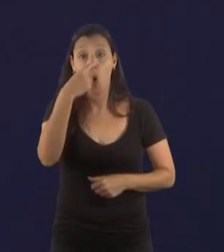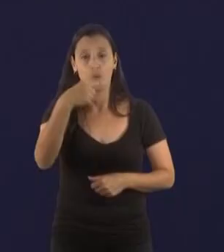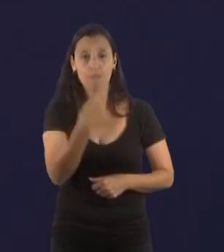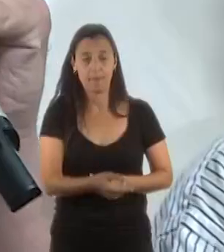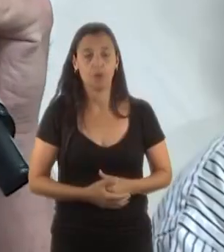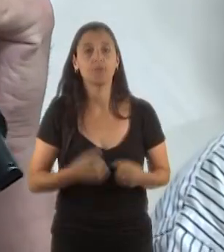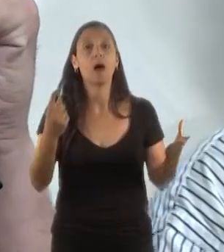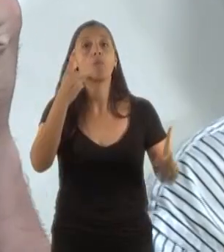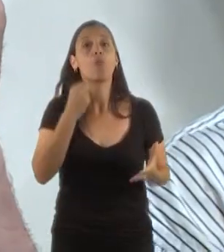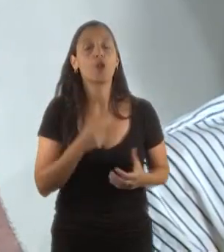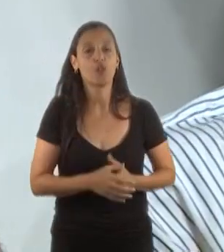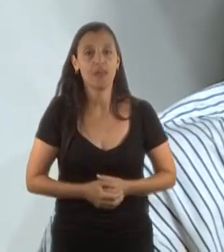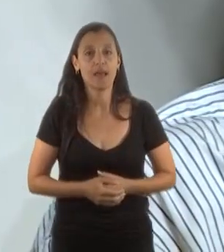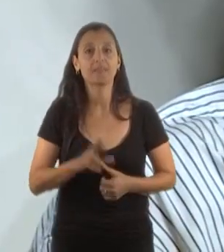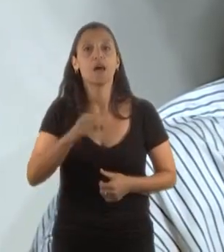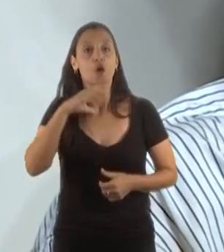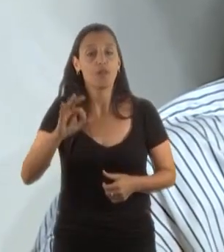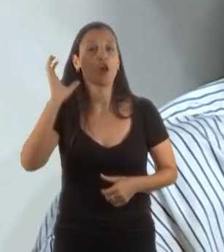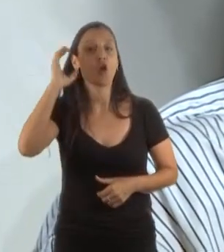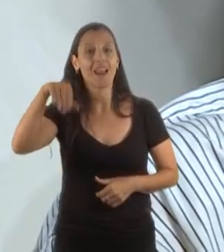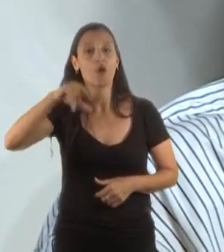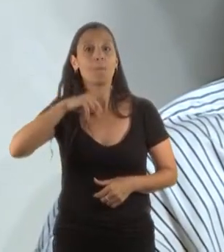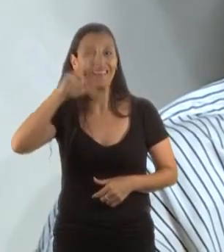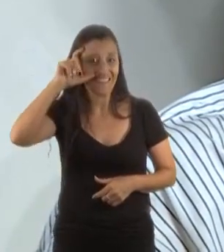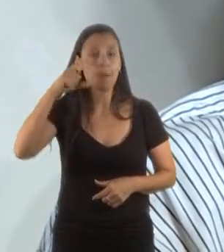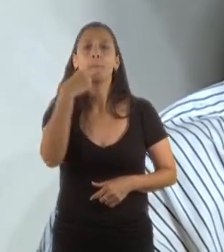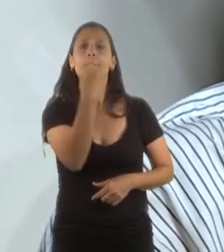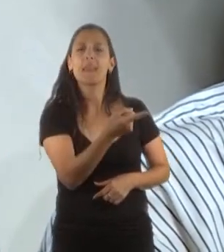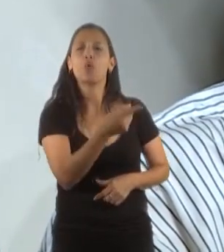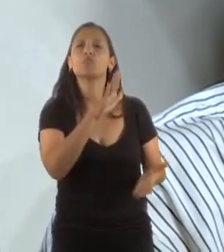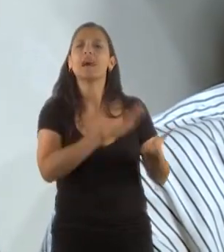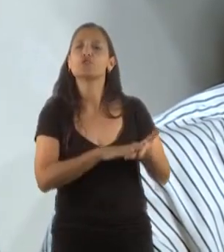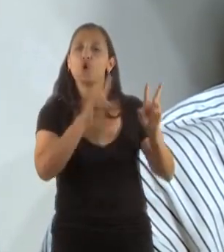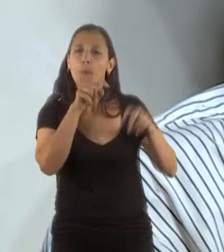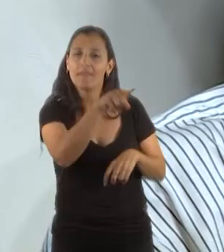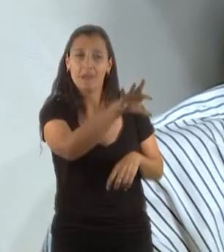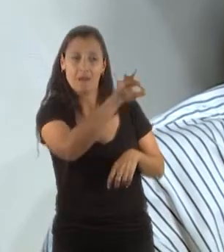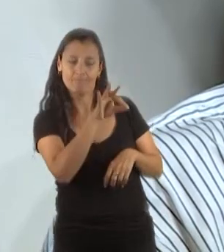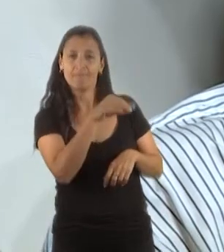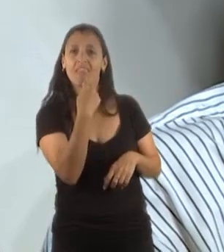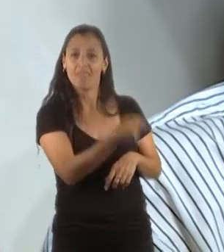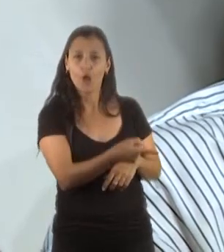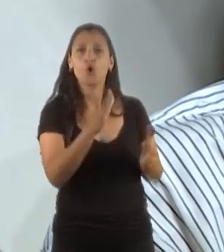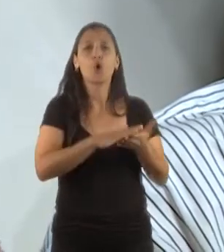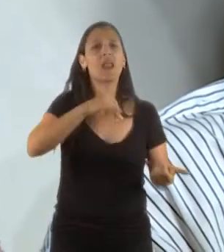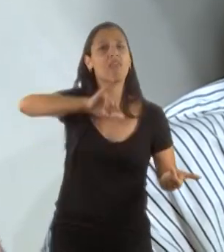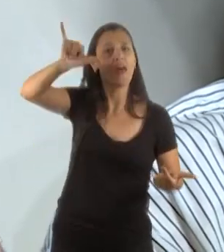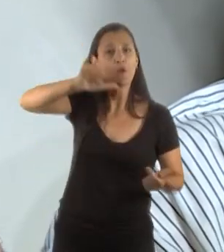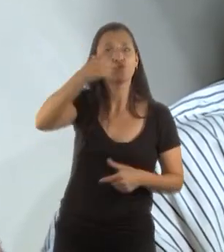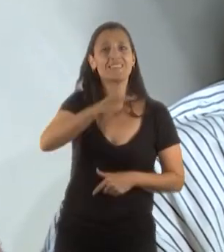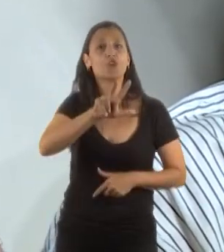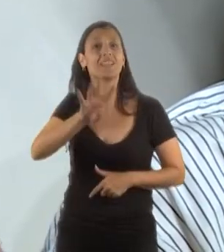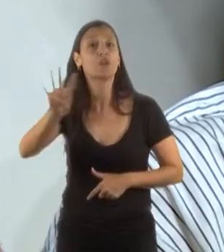Buenos días. Rodrigo Jorge, de Radio Mitre. La pregunta está vinculada a esto que mencionaba usted, las denuncias a la línea